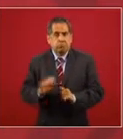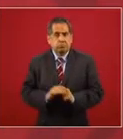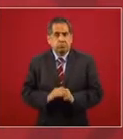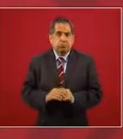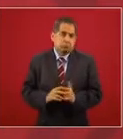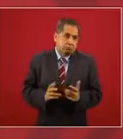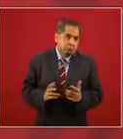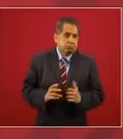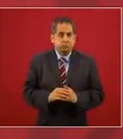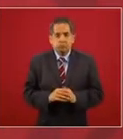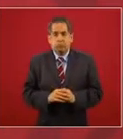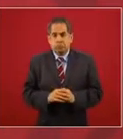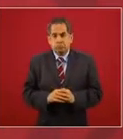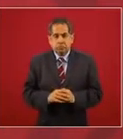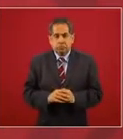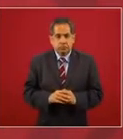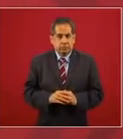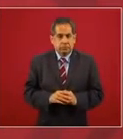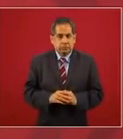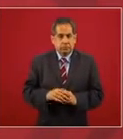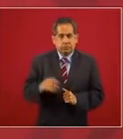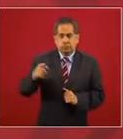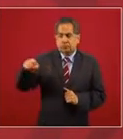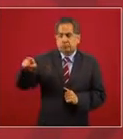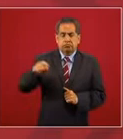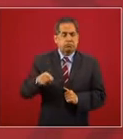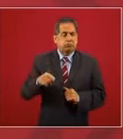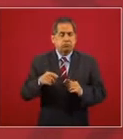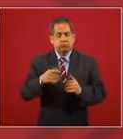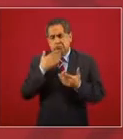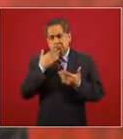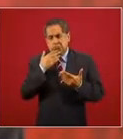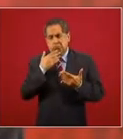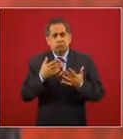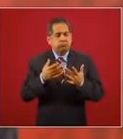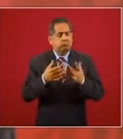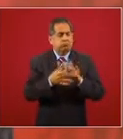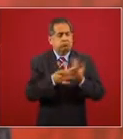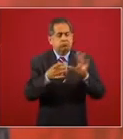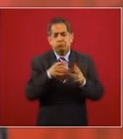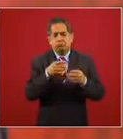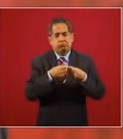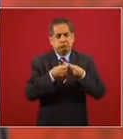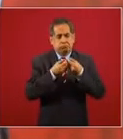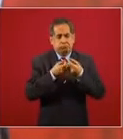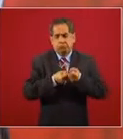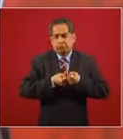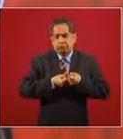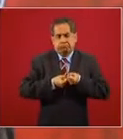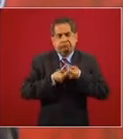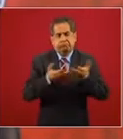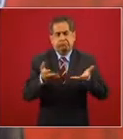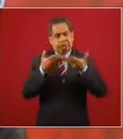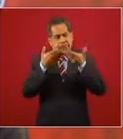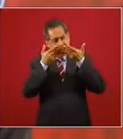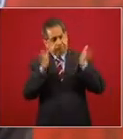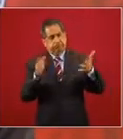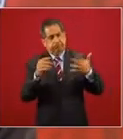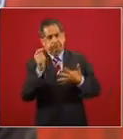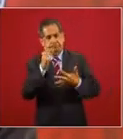se ventile este asunto y todos los que tienen que ver